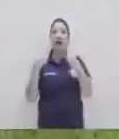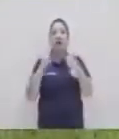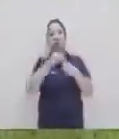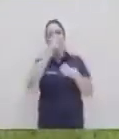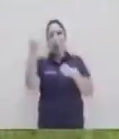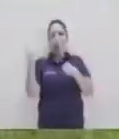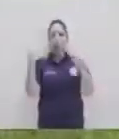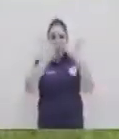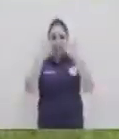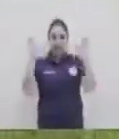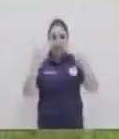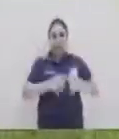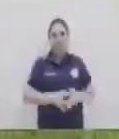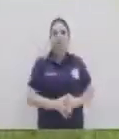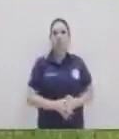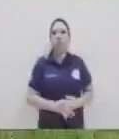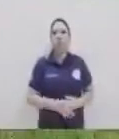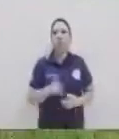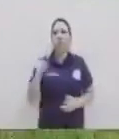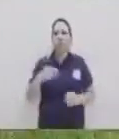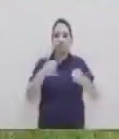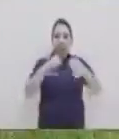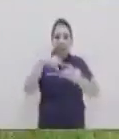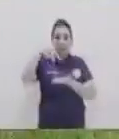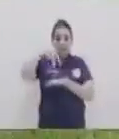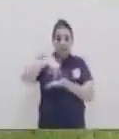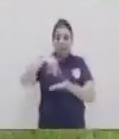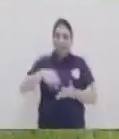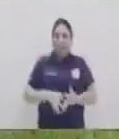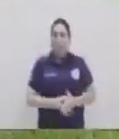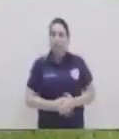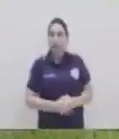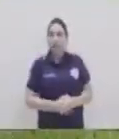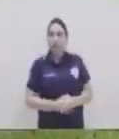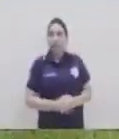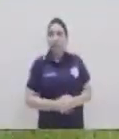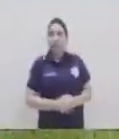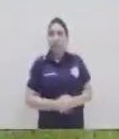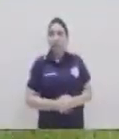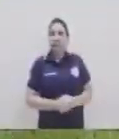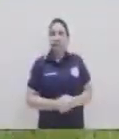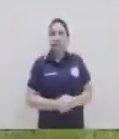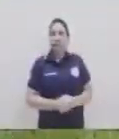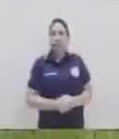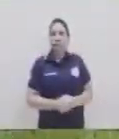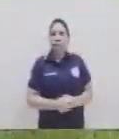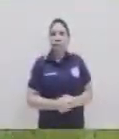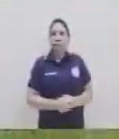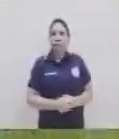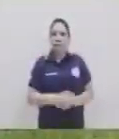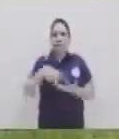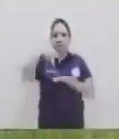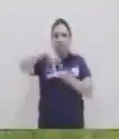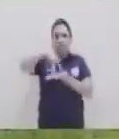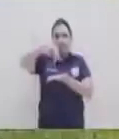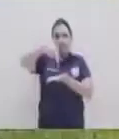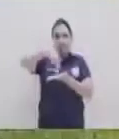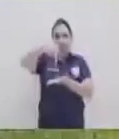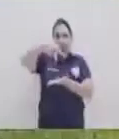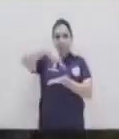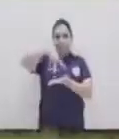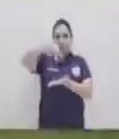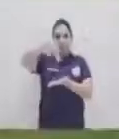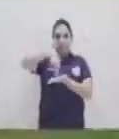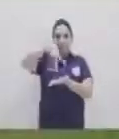realizar el siguiente trabajo voy a separar separar y juntar